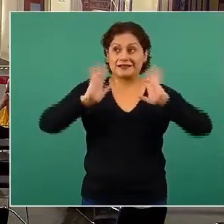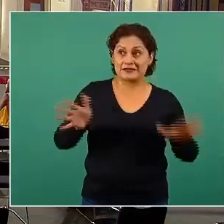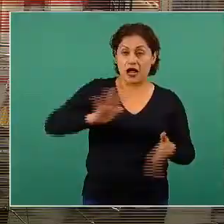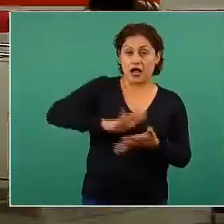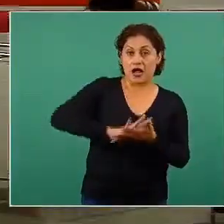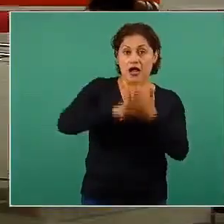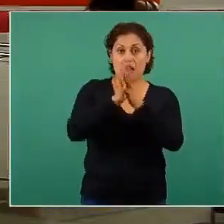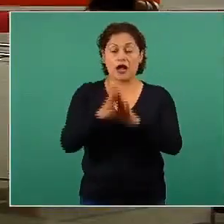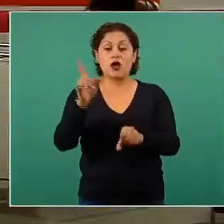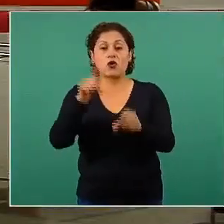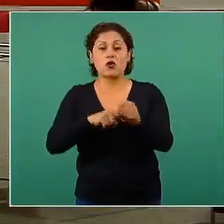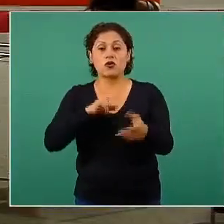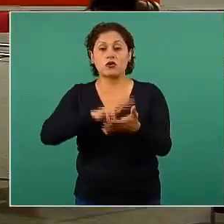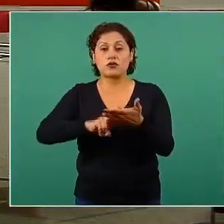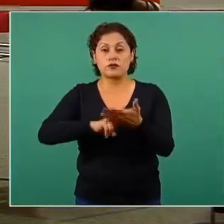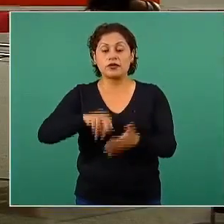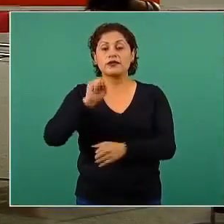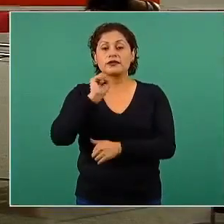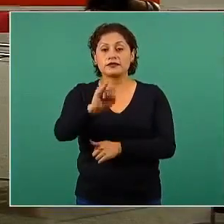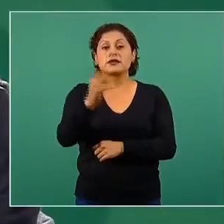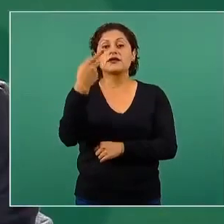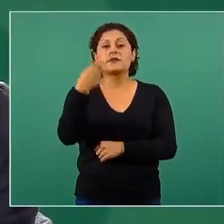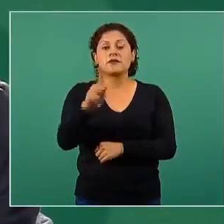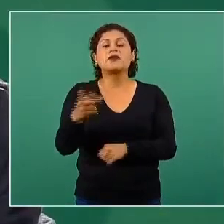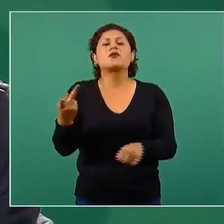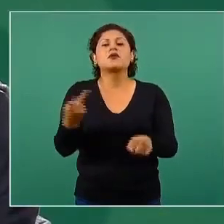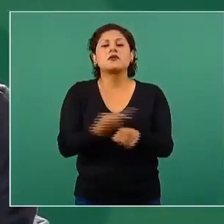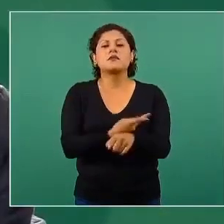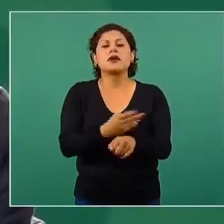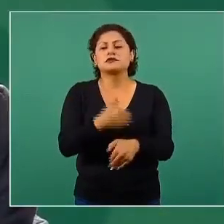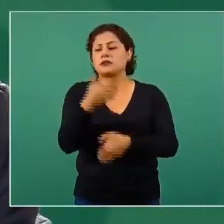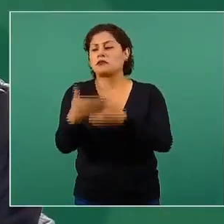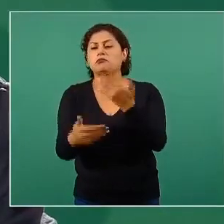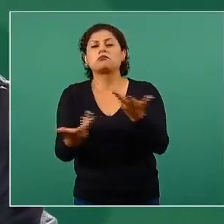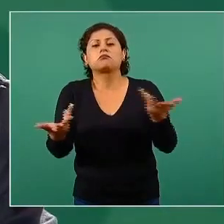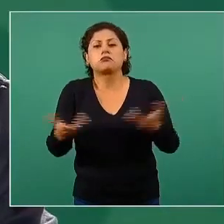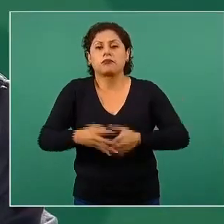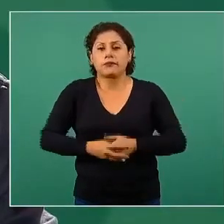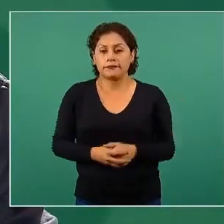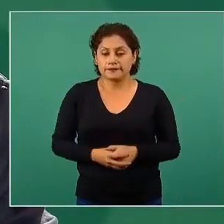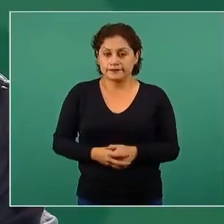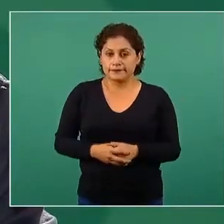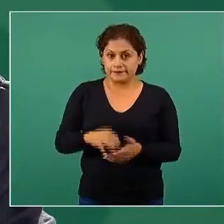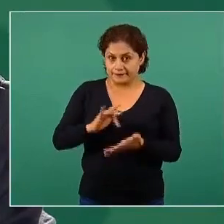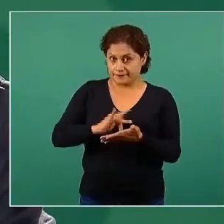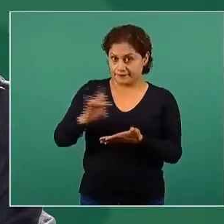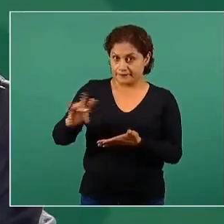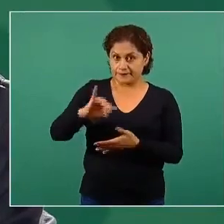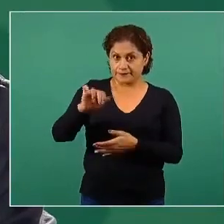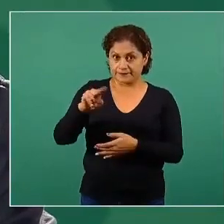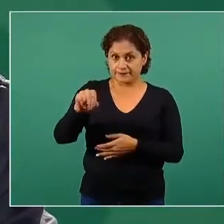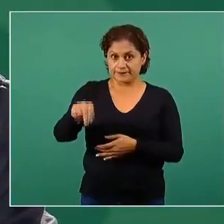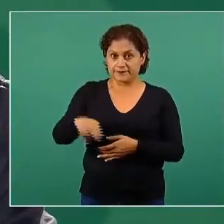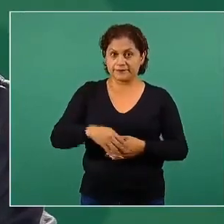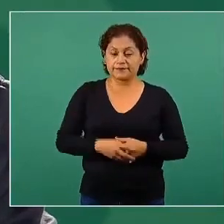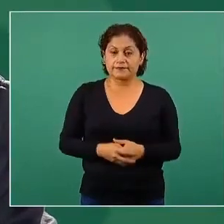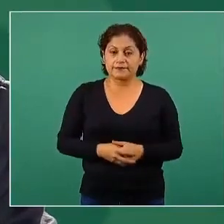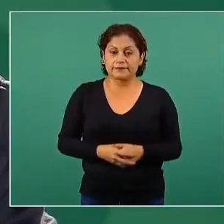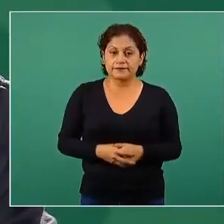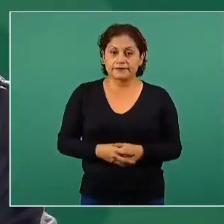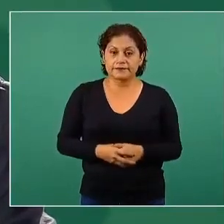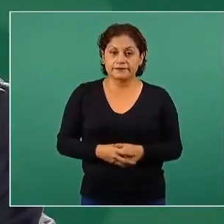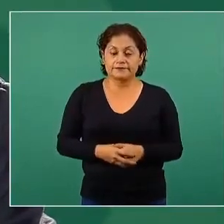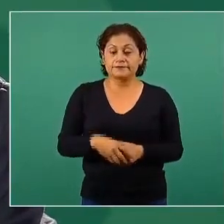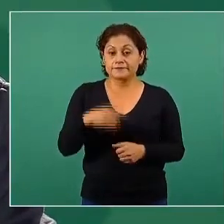allá de precisamente de este día? Cómo no. Gracias, Juan, por abrir este elemento. Es muy